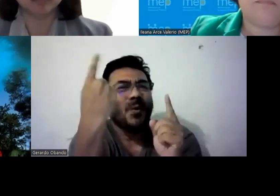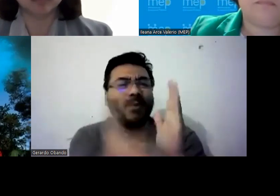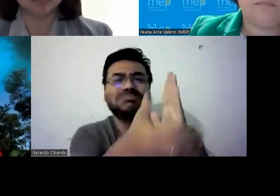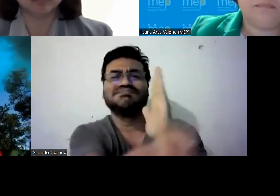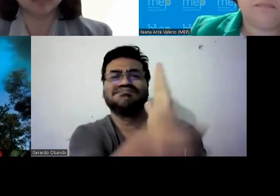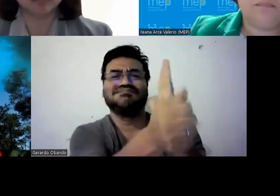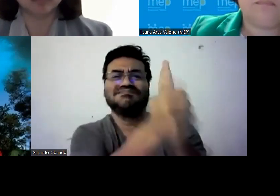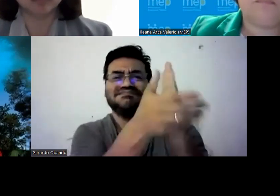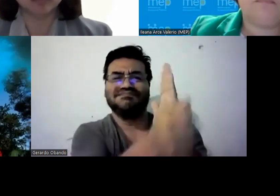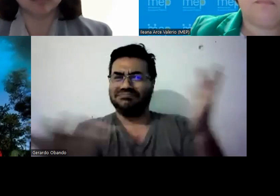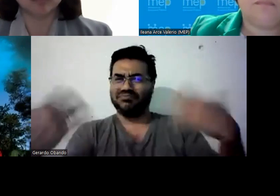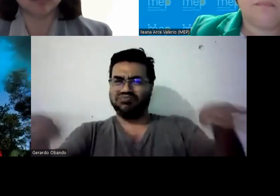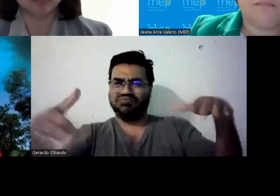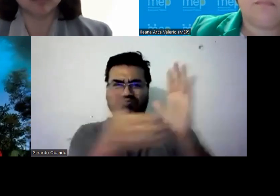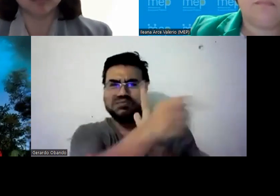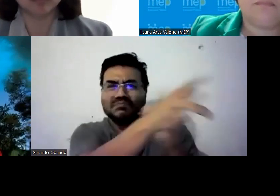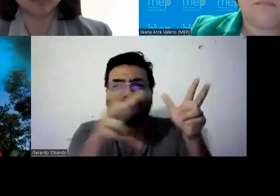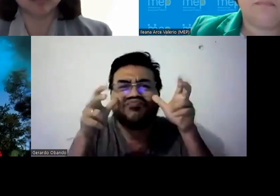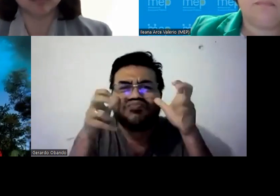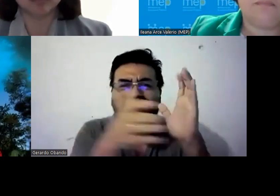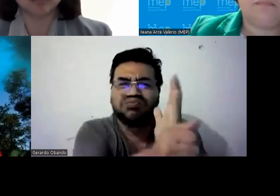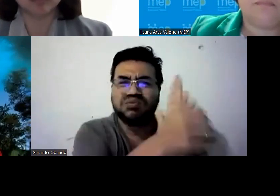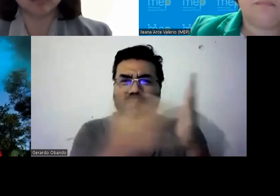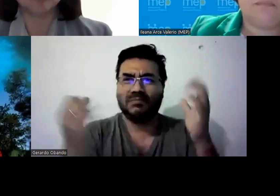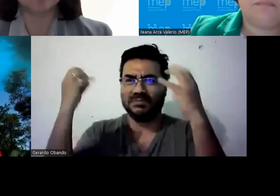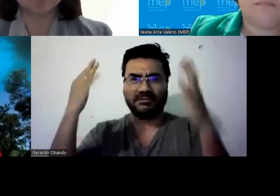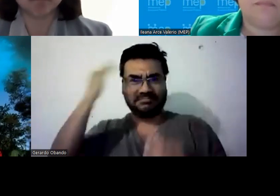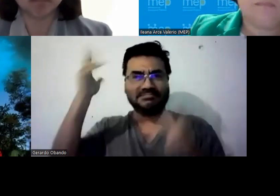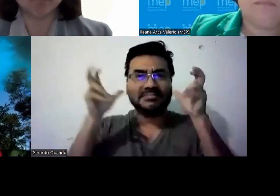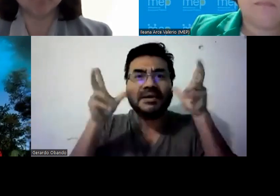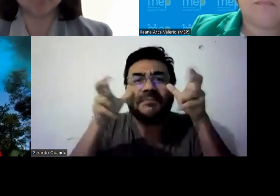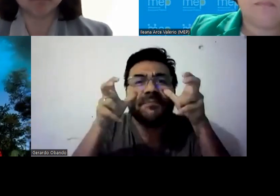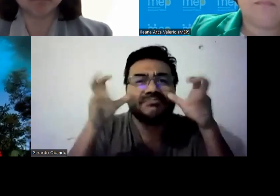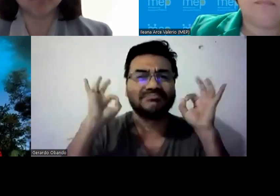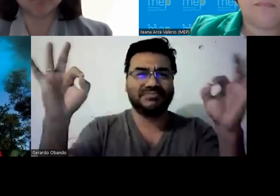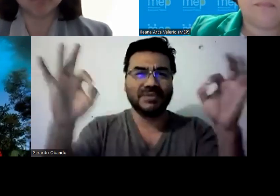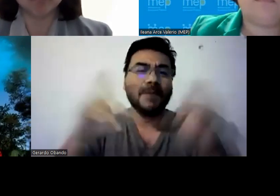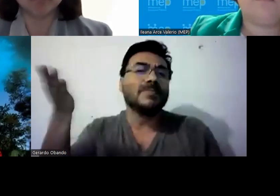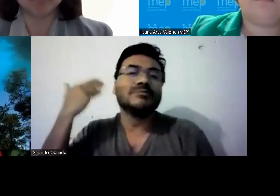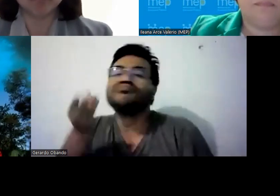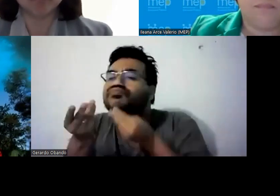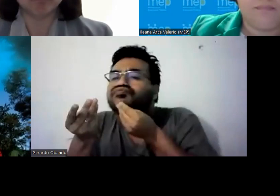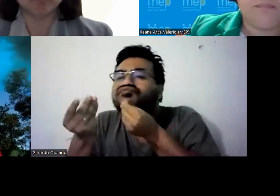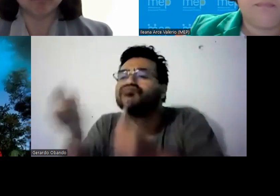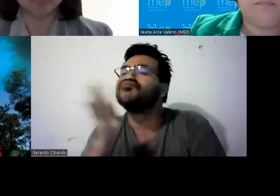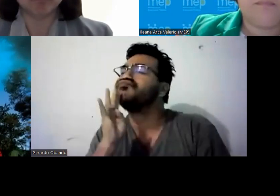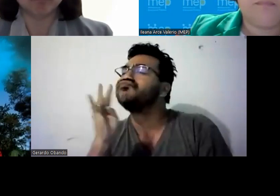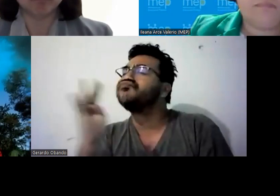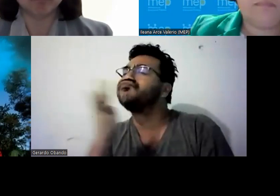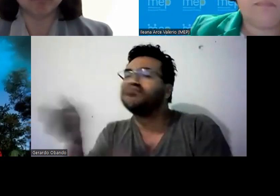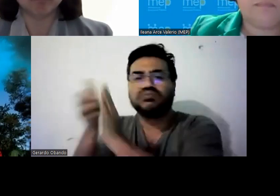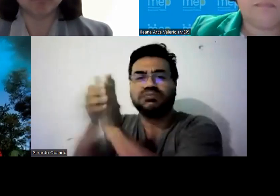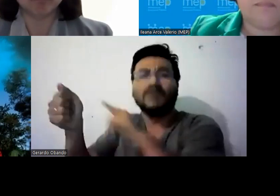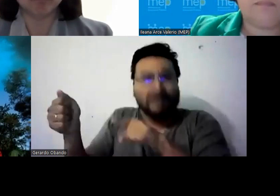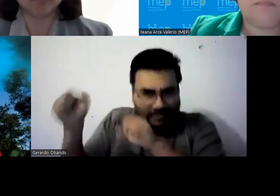hay temas donde no no piensan que tenemos habilidad las personas con discapacidad también para discutir para aprender o para captar el igual